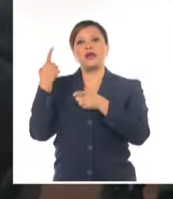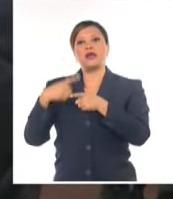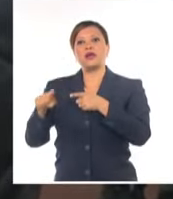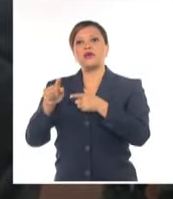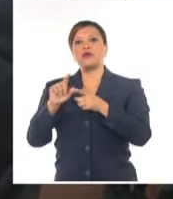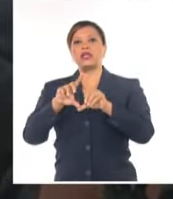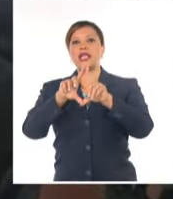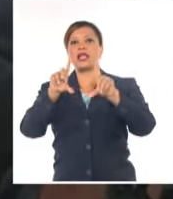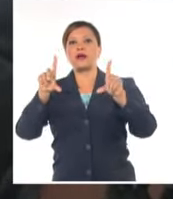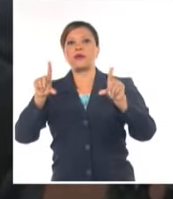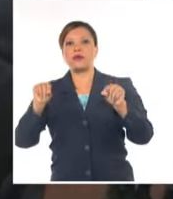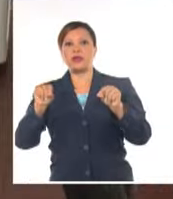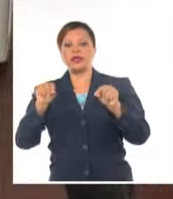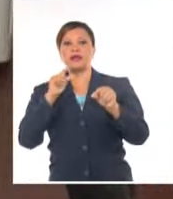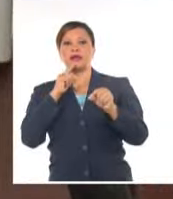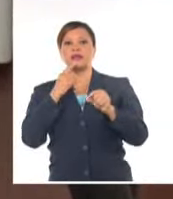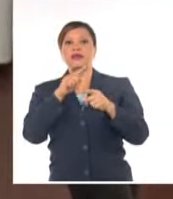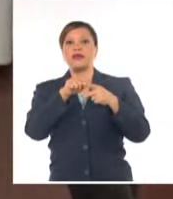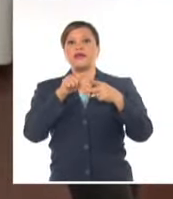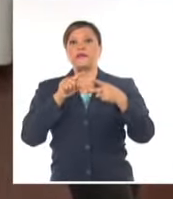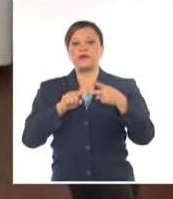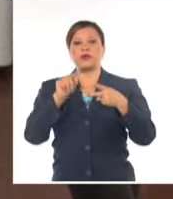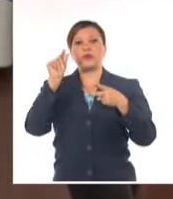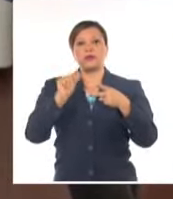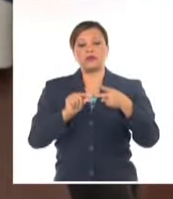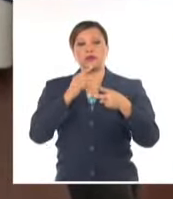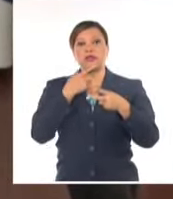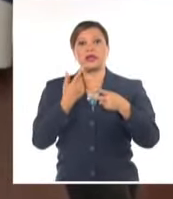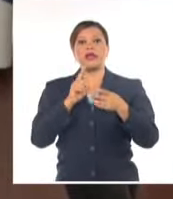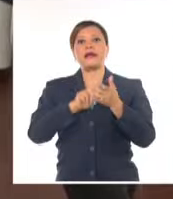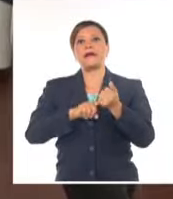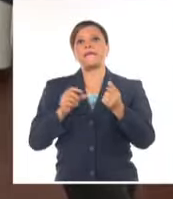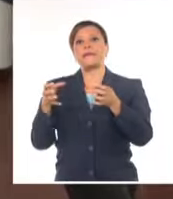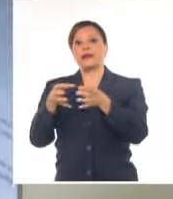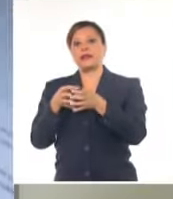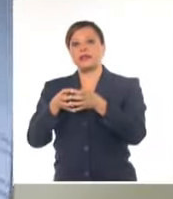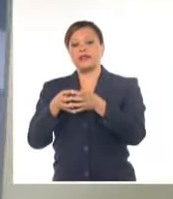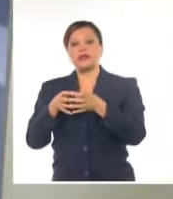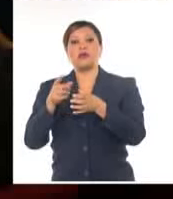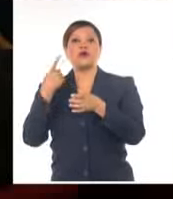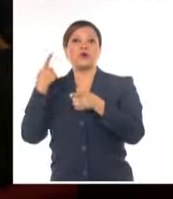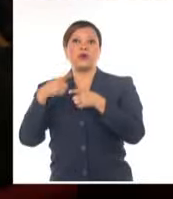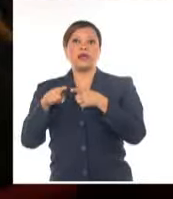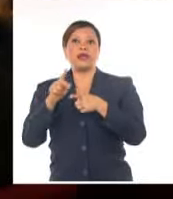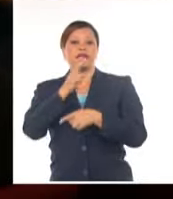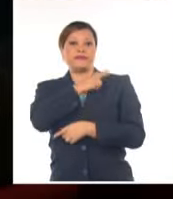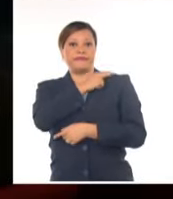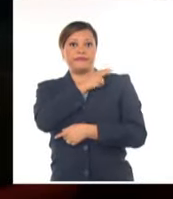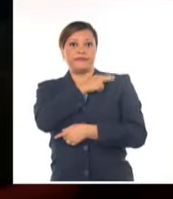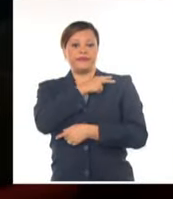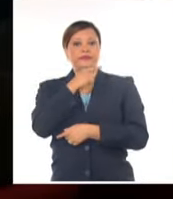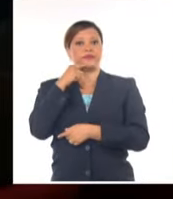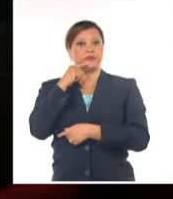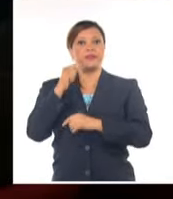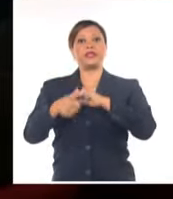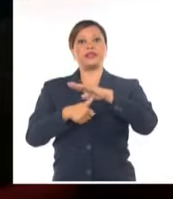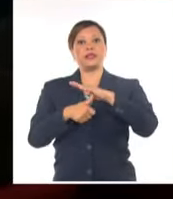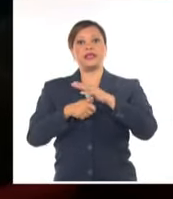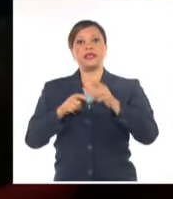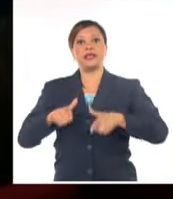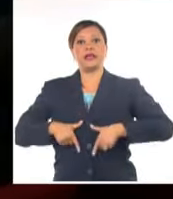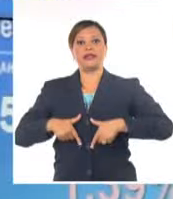están vladislav damakov perteneciente al partido gente nueva el actual mandatario vladimir putin como candidato